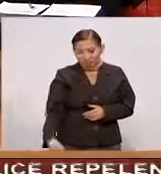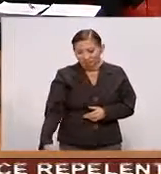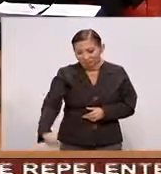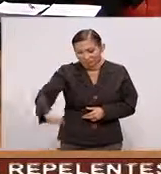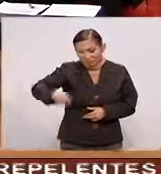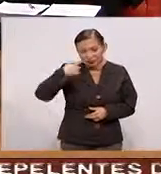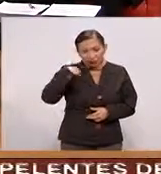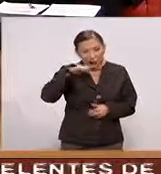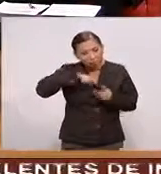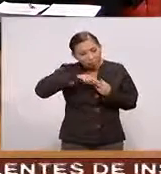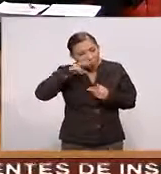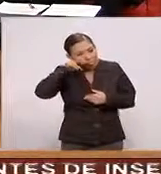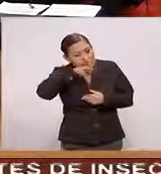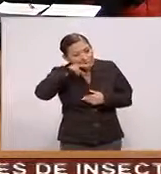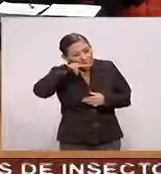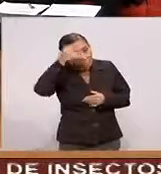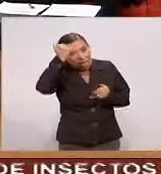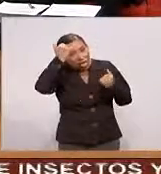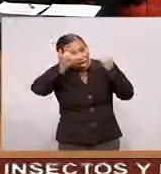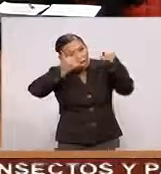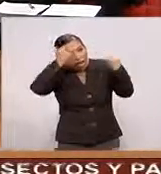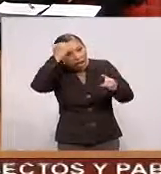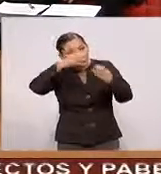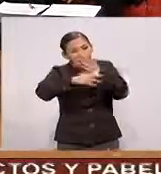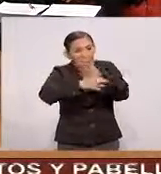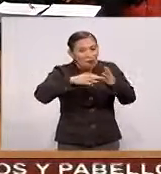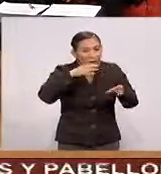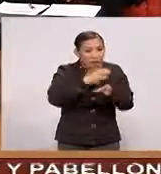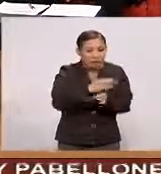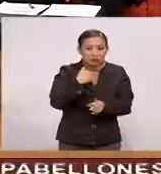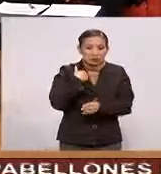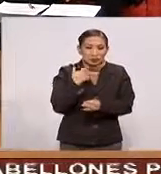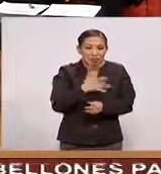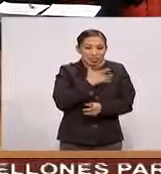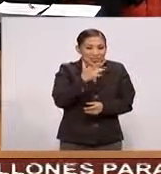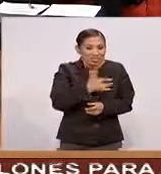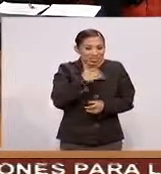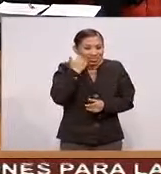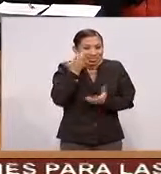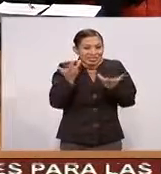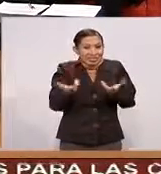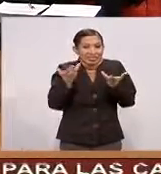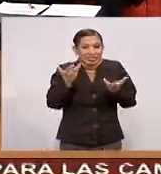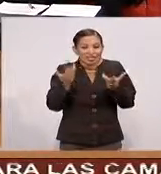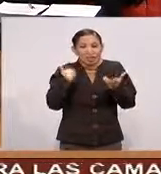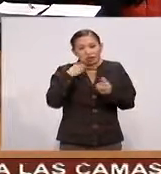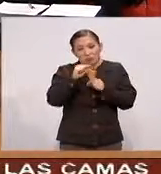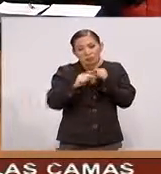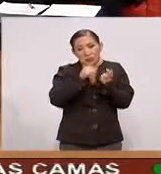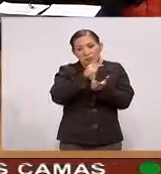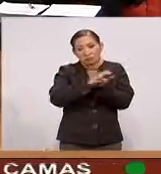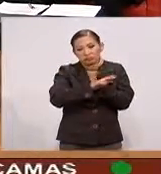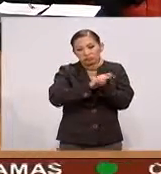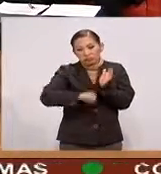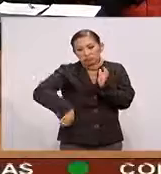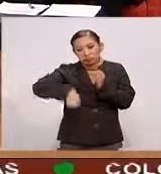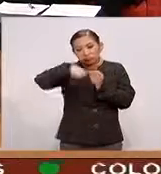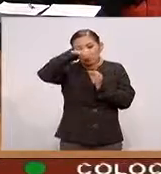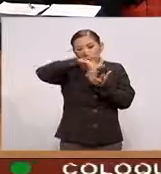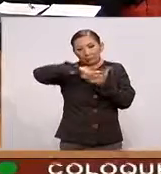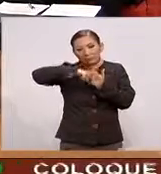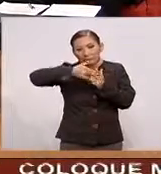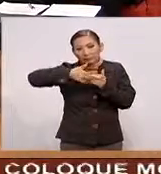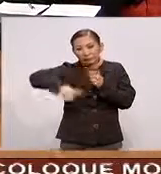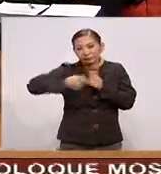Como que empezar así A inventar cosas Y pues yo tenía Esa inquietud Entonces pues así fue Como empecé